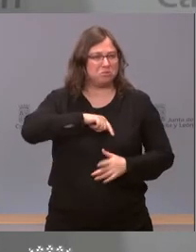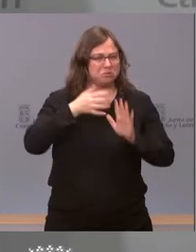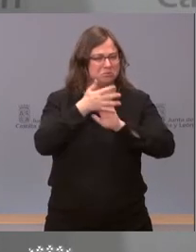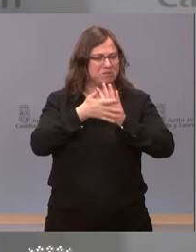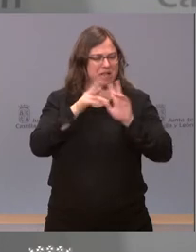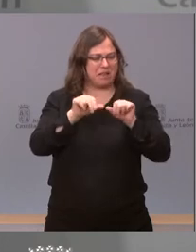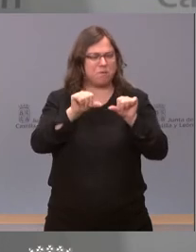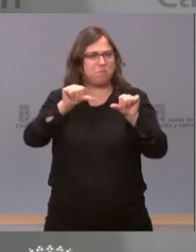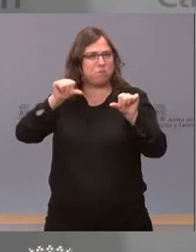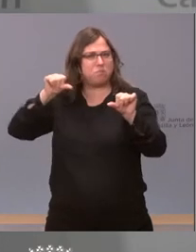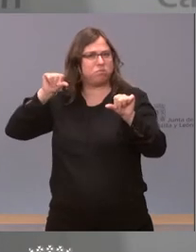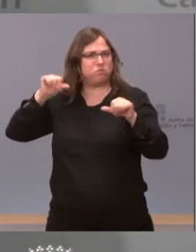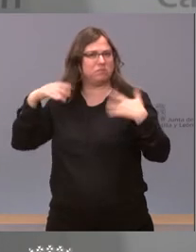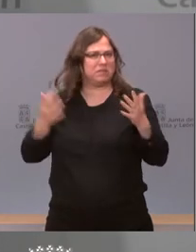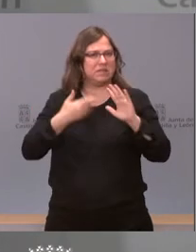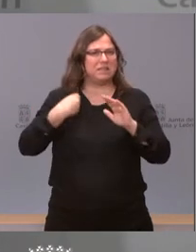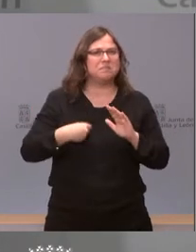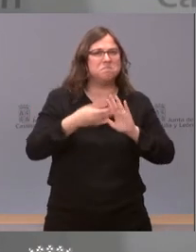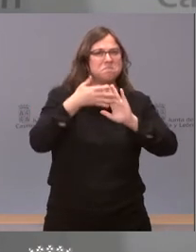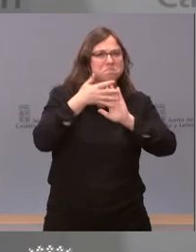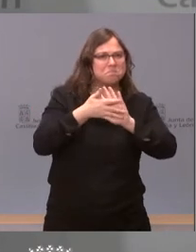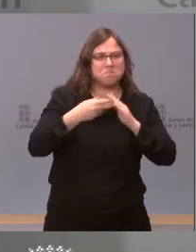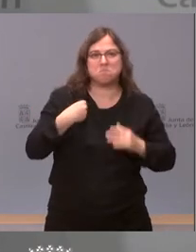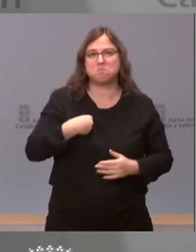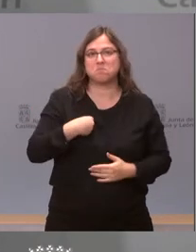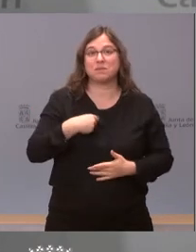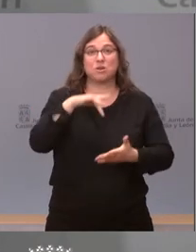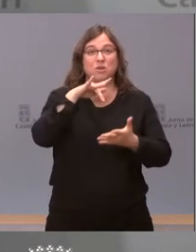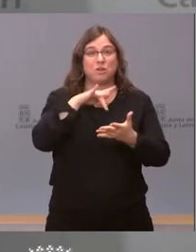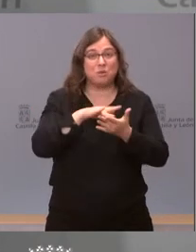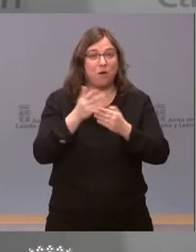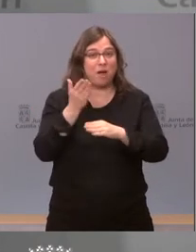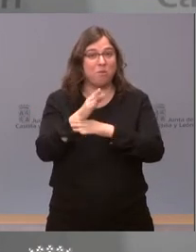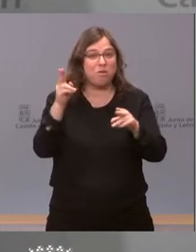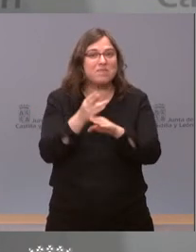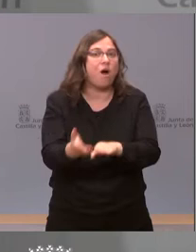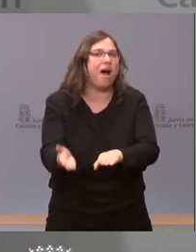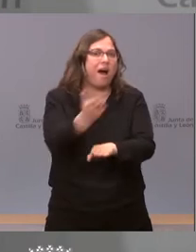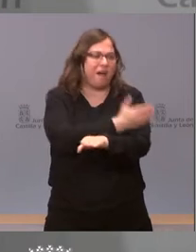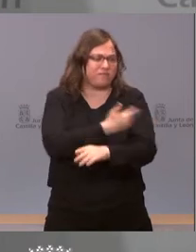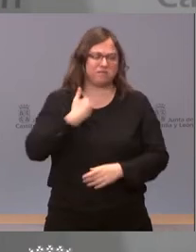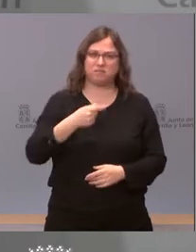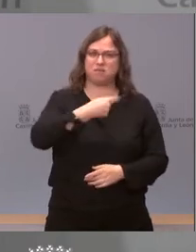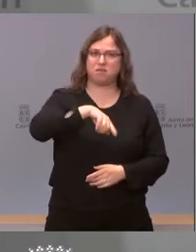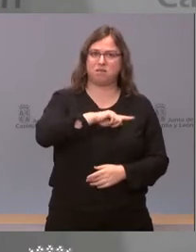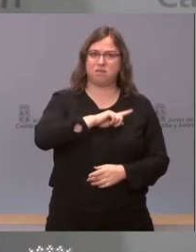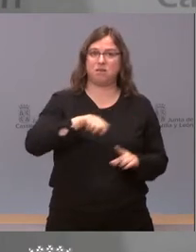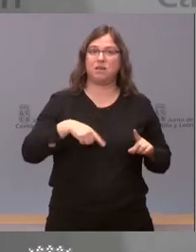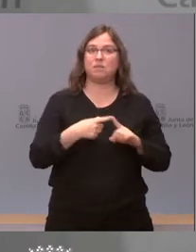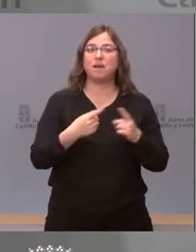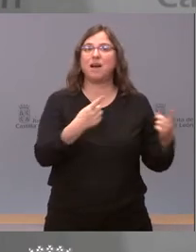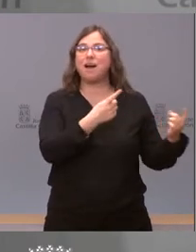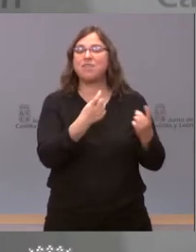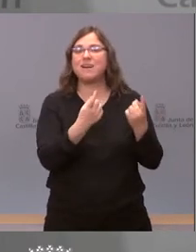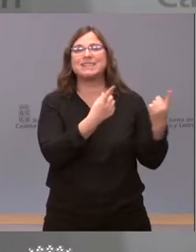muchísimo tiempo. Y llevamos hablando de esto desde antes de la existencia de la moción de censura y de la necesidad de homologar las sueldas de nuestros